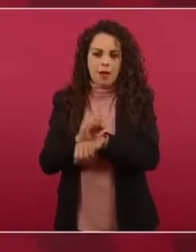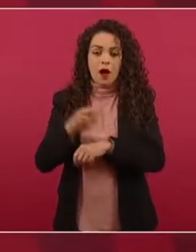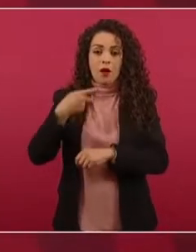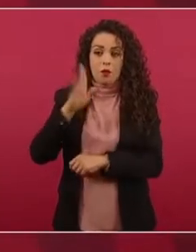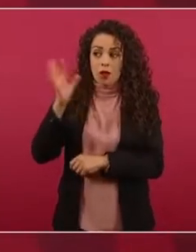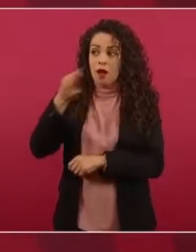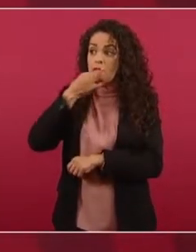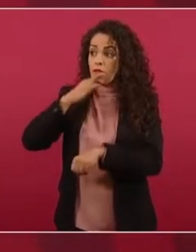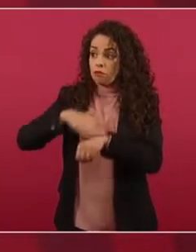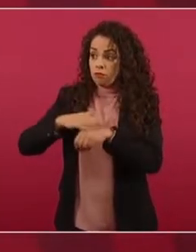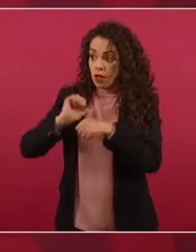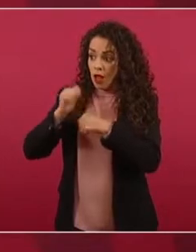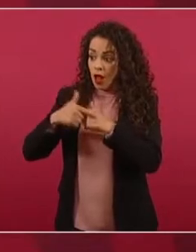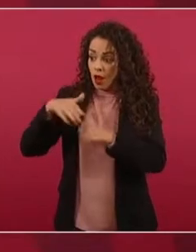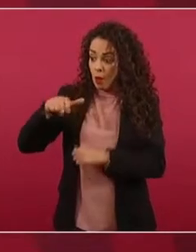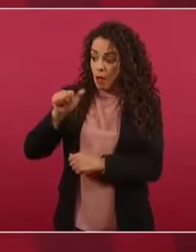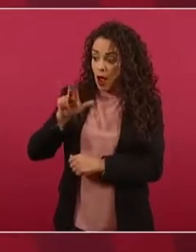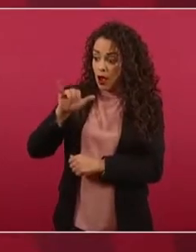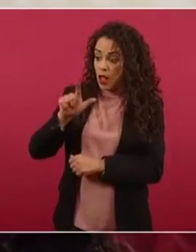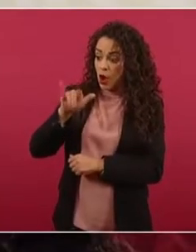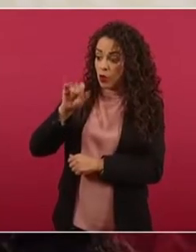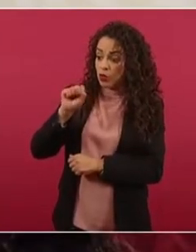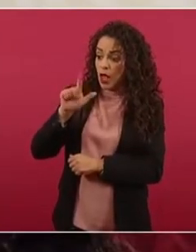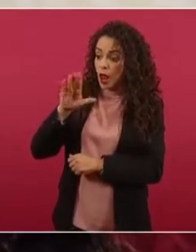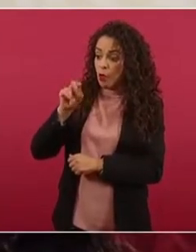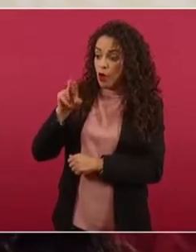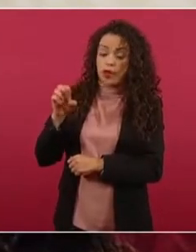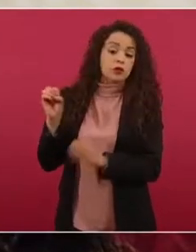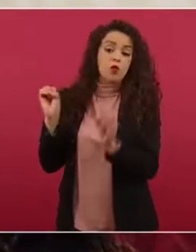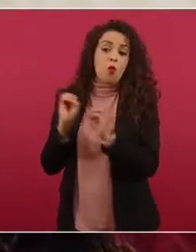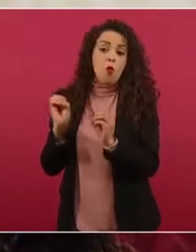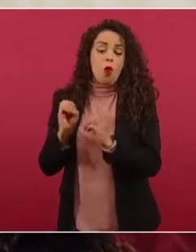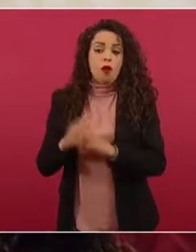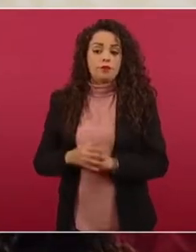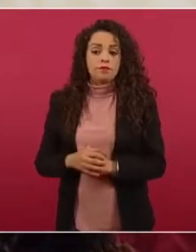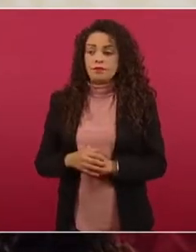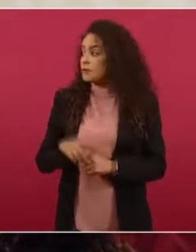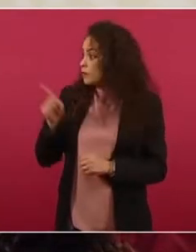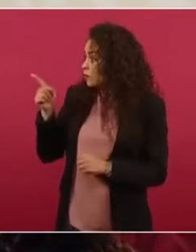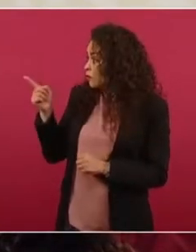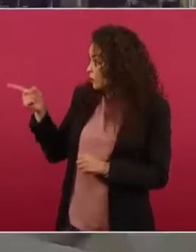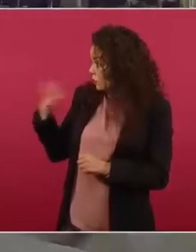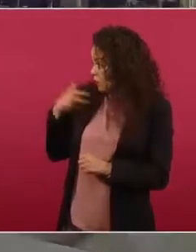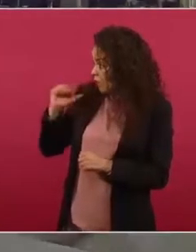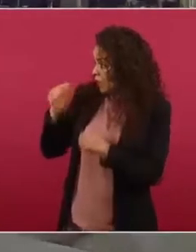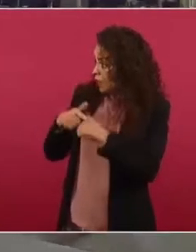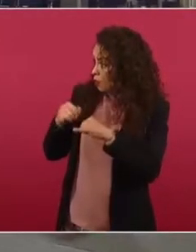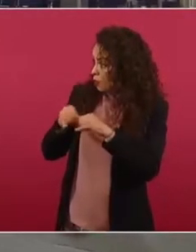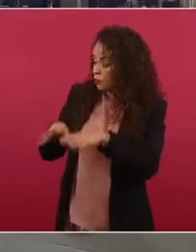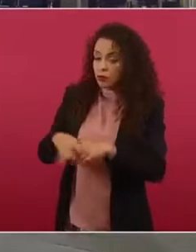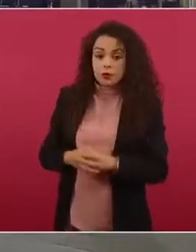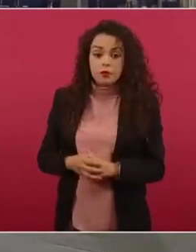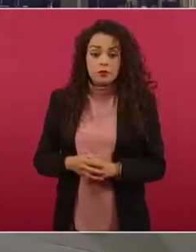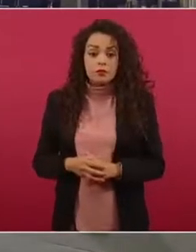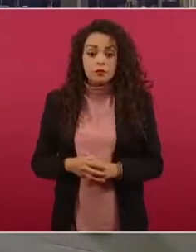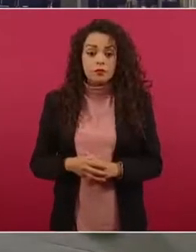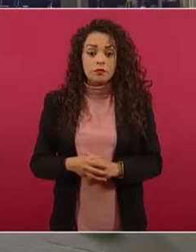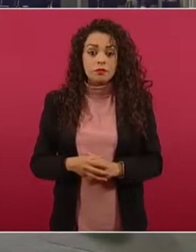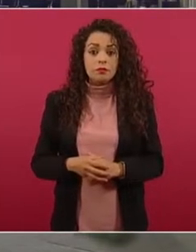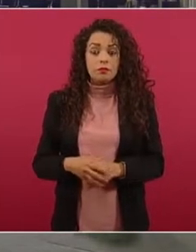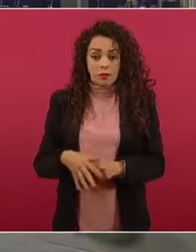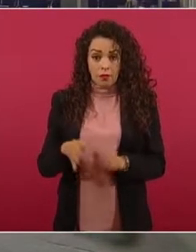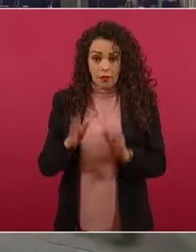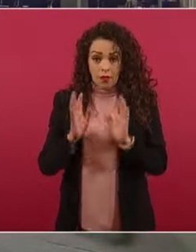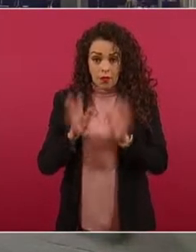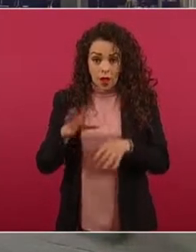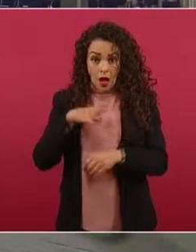Luisa Albores. No sé si tienes tú alguna información. El comunicado solamente. ¿Salió un comunicado?